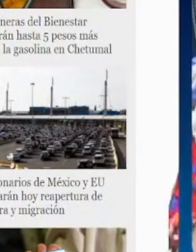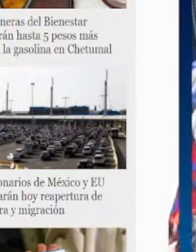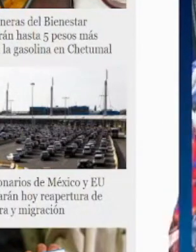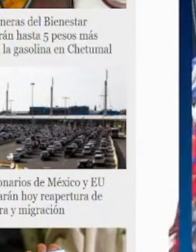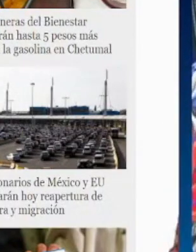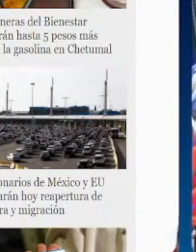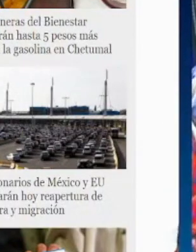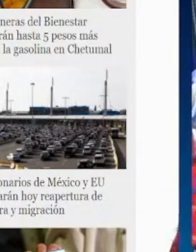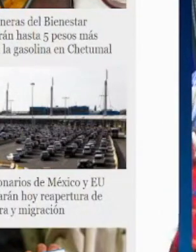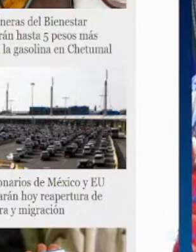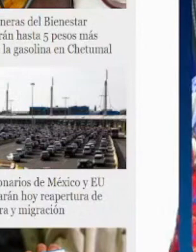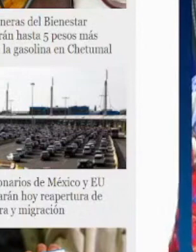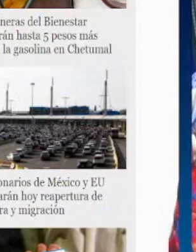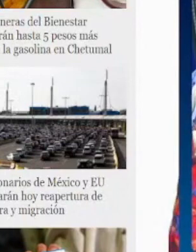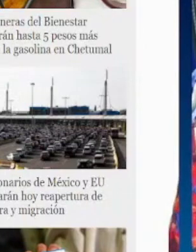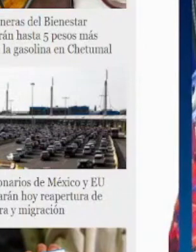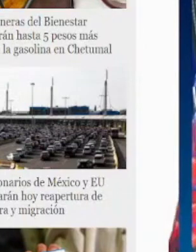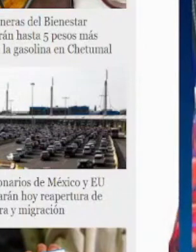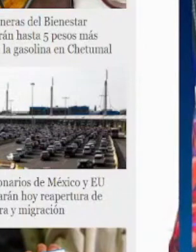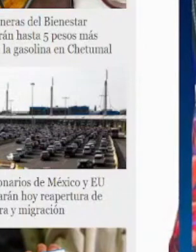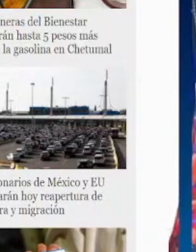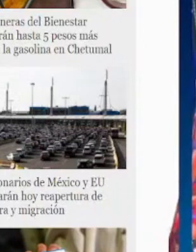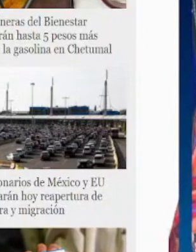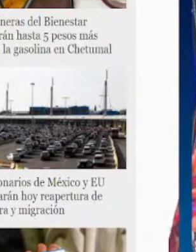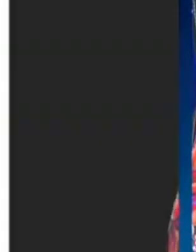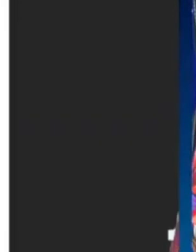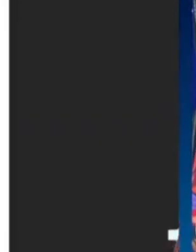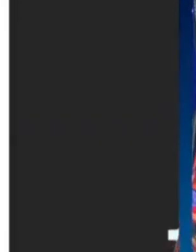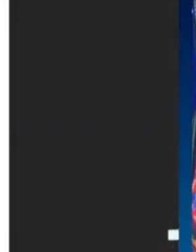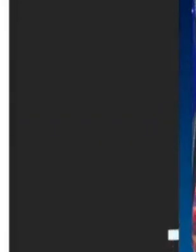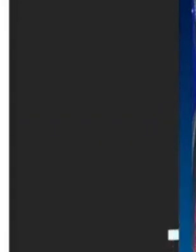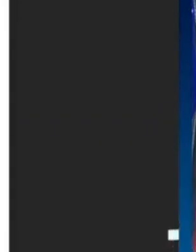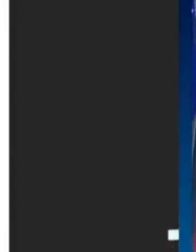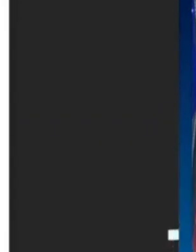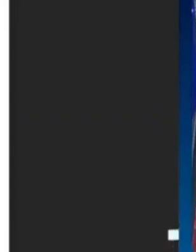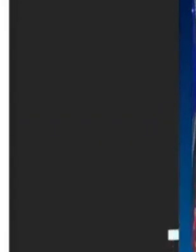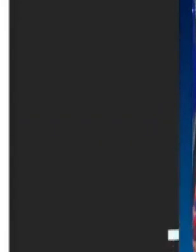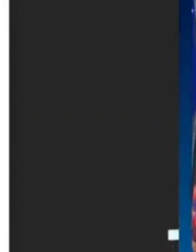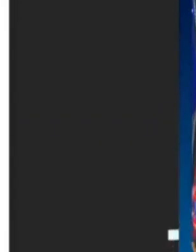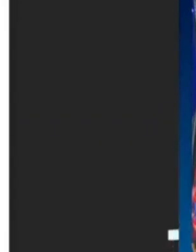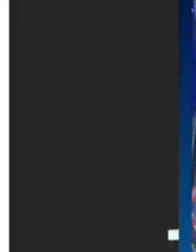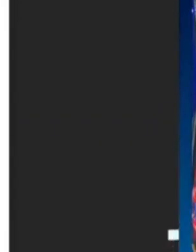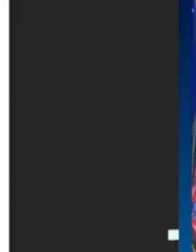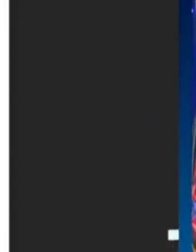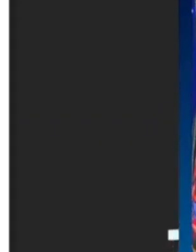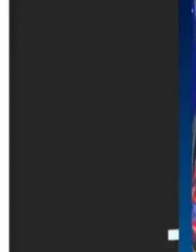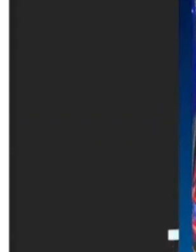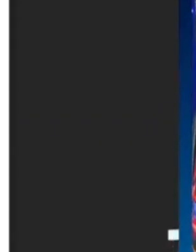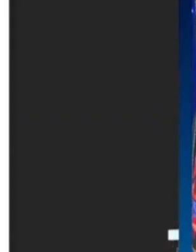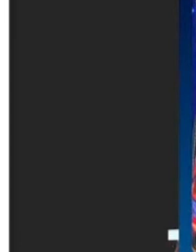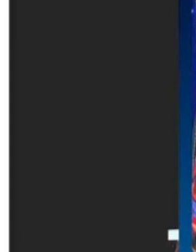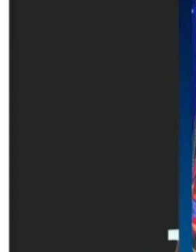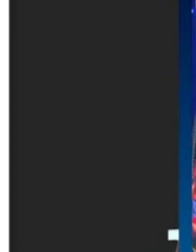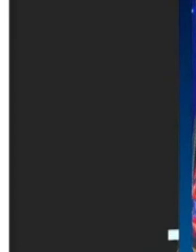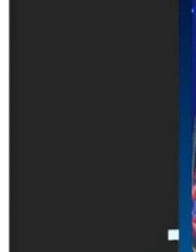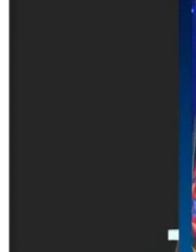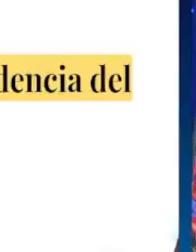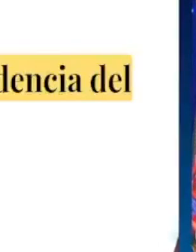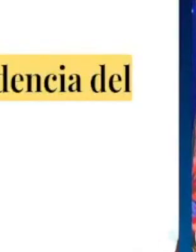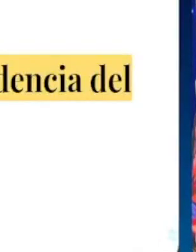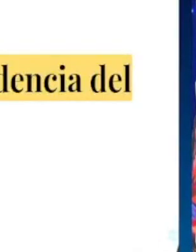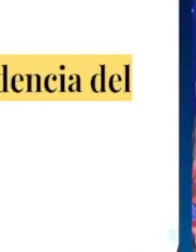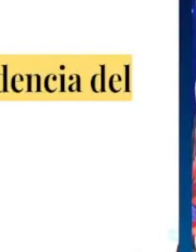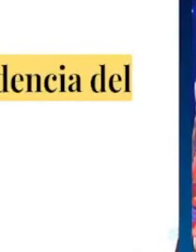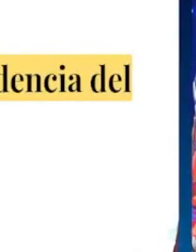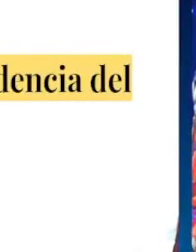son ejemplos de los que da el presidente de lo que realmente se buscaba aquí en la carta de este señor este Reyes